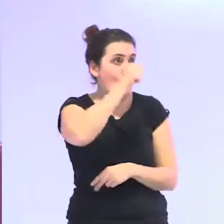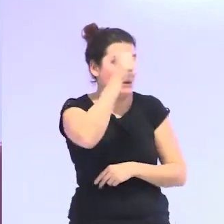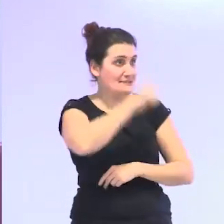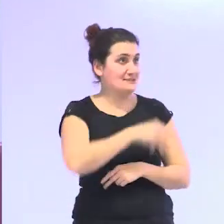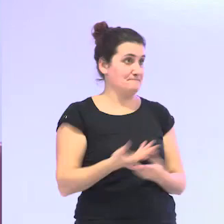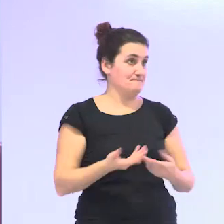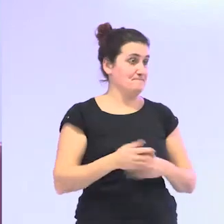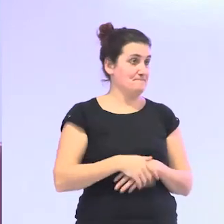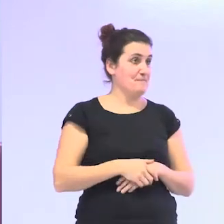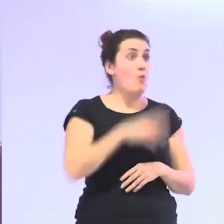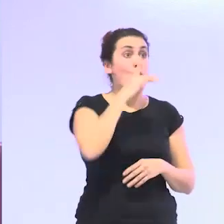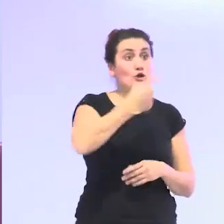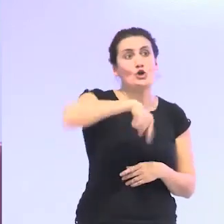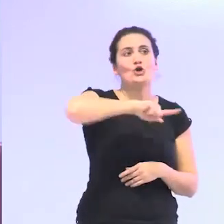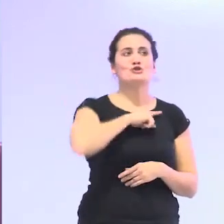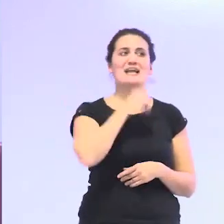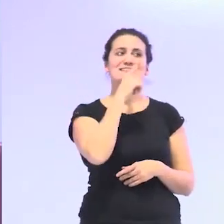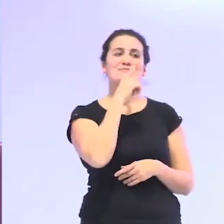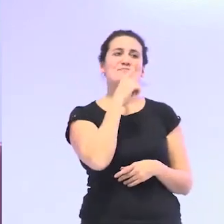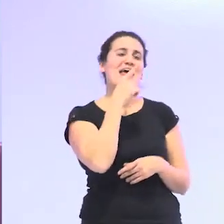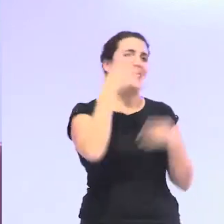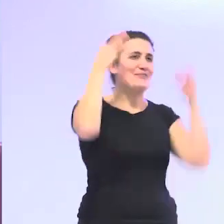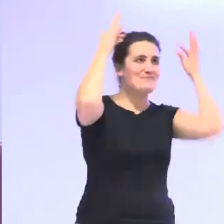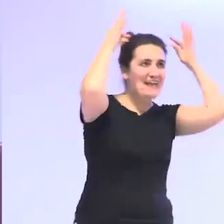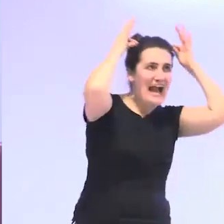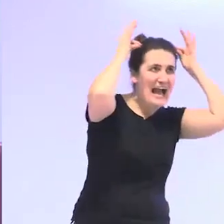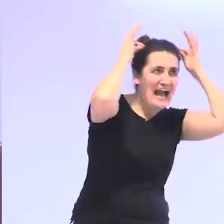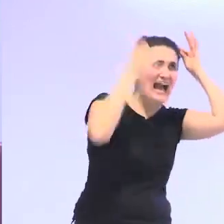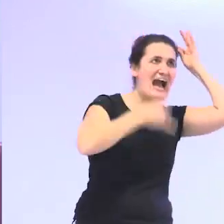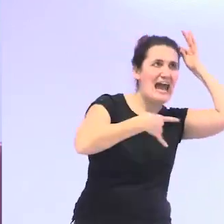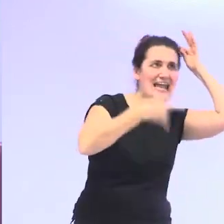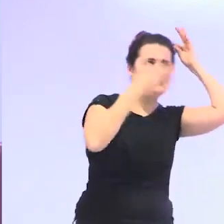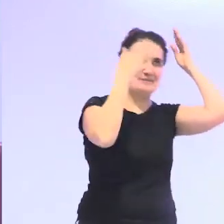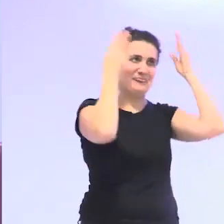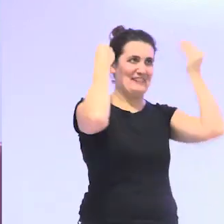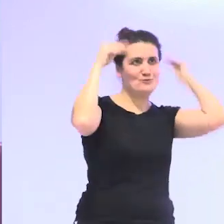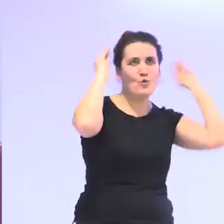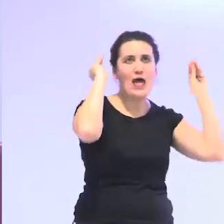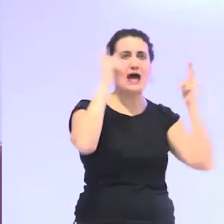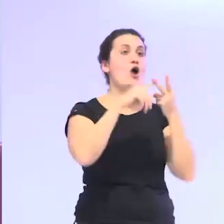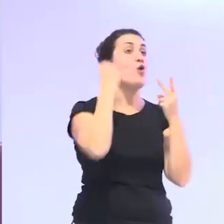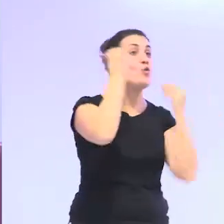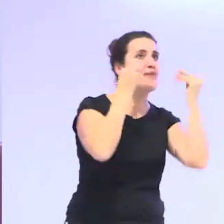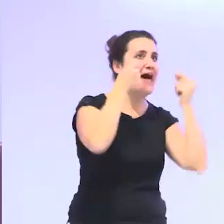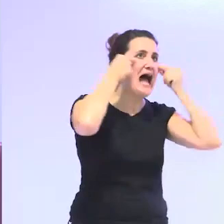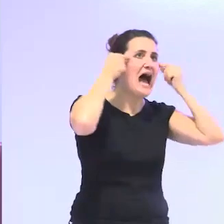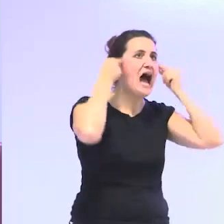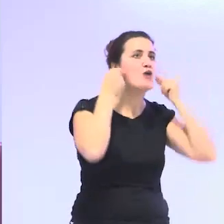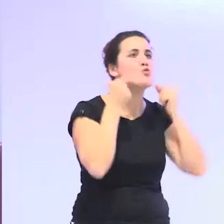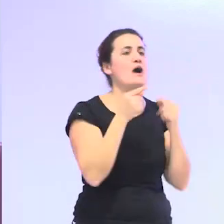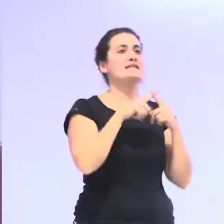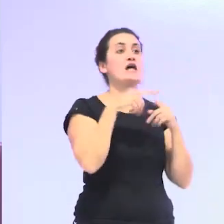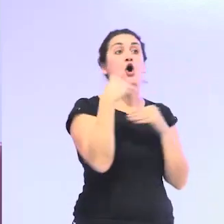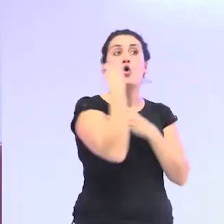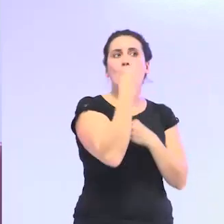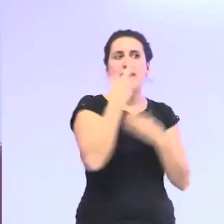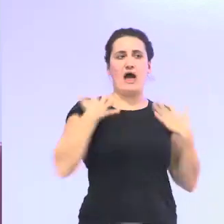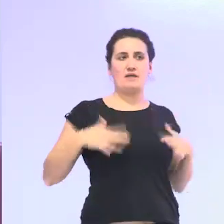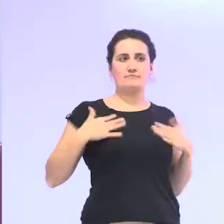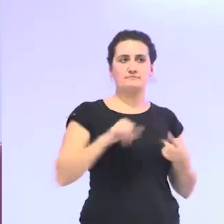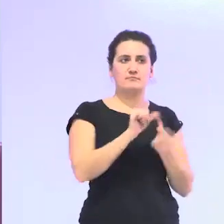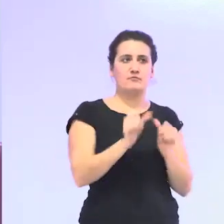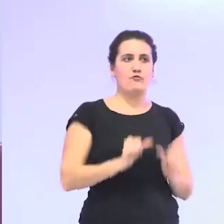nosotras tenemos que disimular las canas que cuidar nuestras arrugas que cuidar nuestra estética